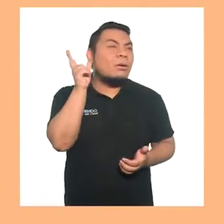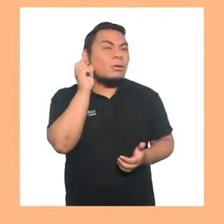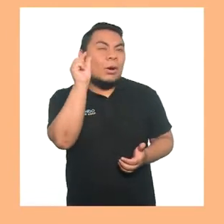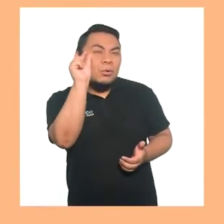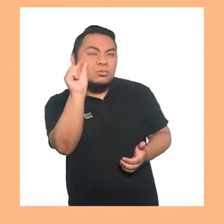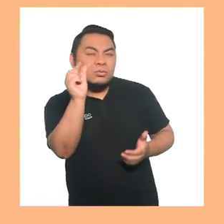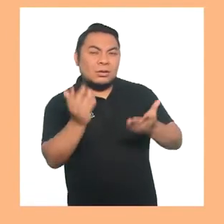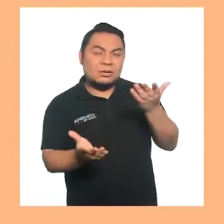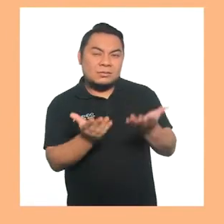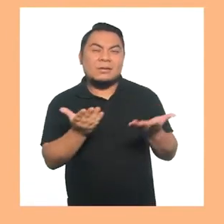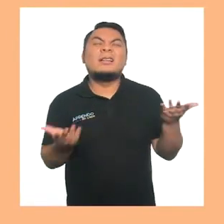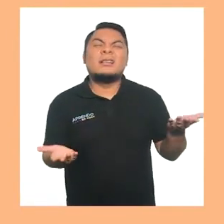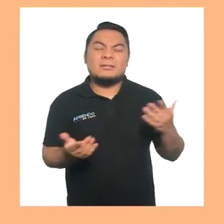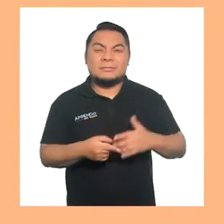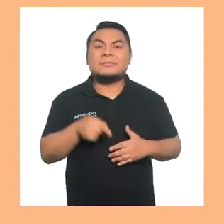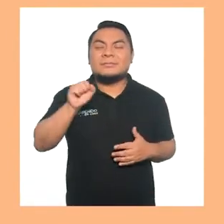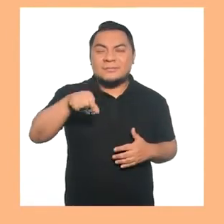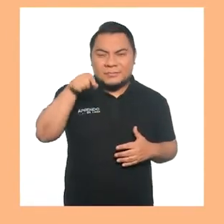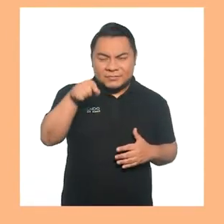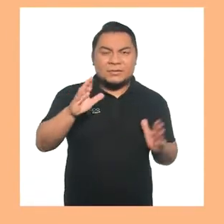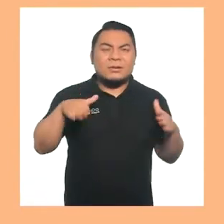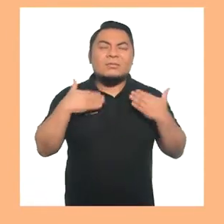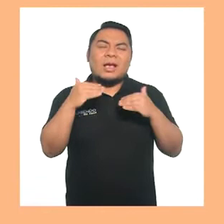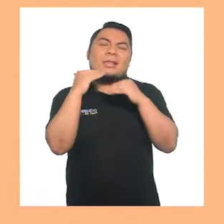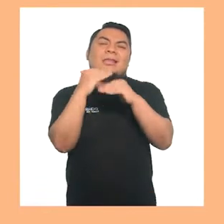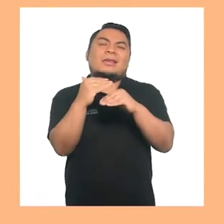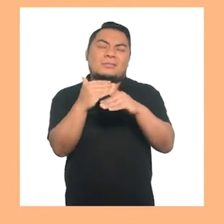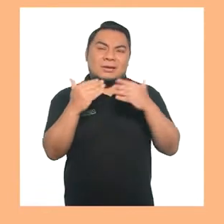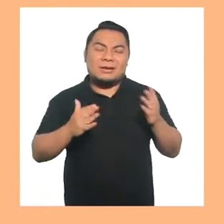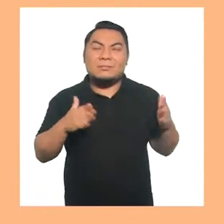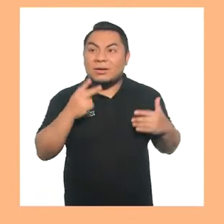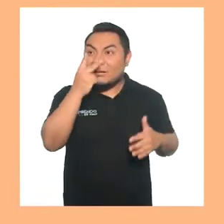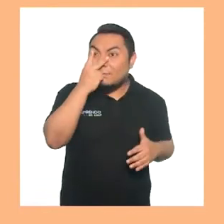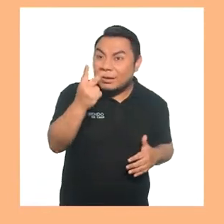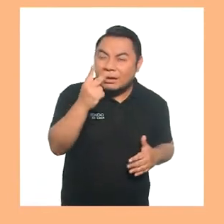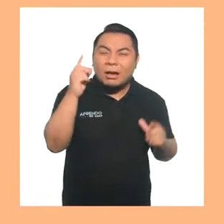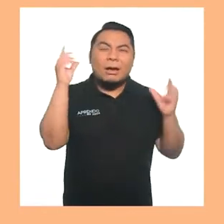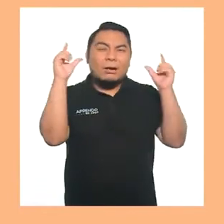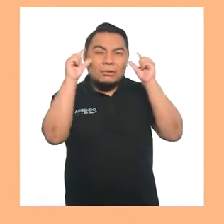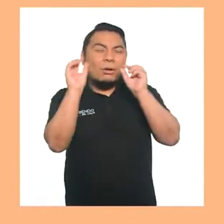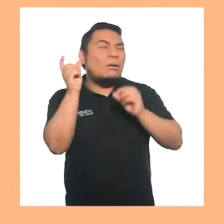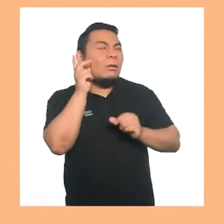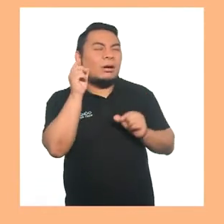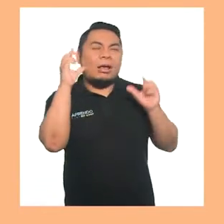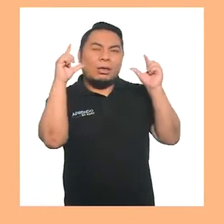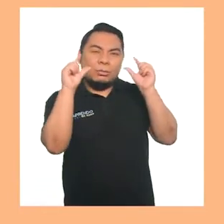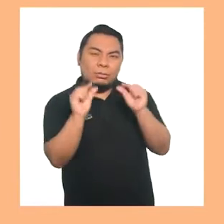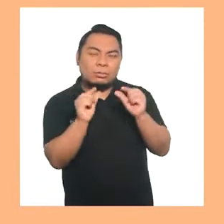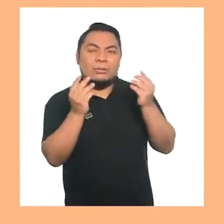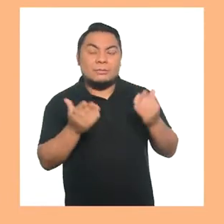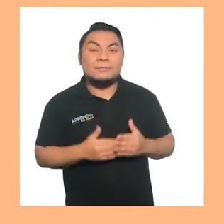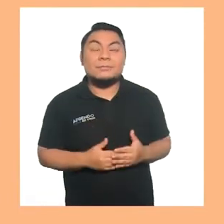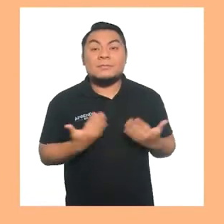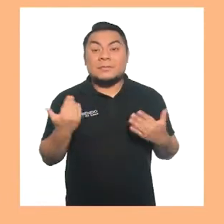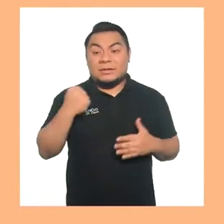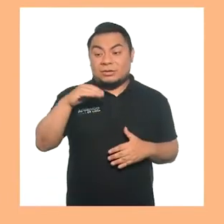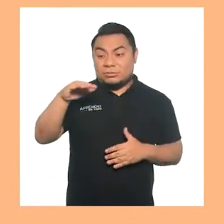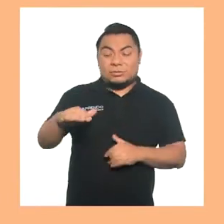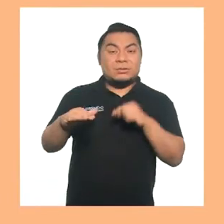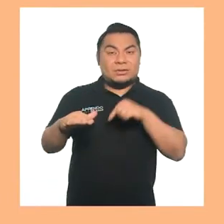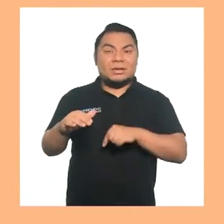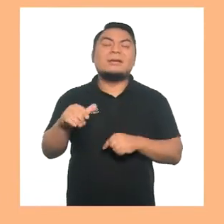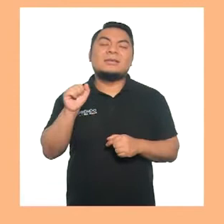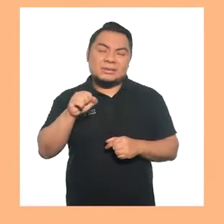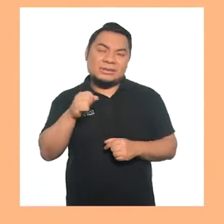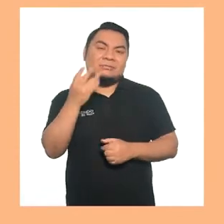o auditivos, que es una capacidad limitada para ver u oír que la niña o el